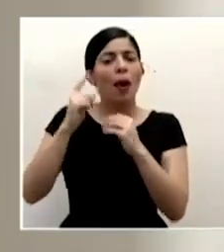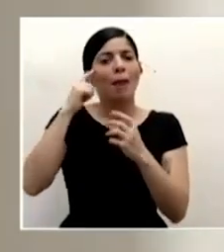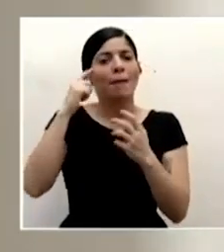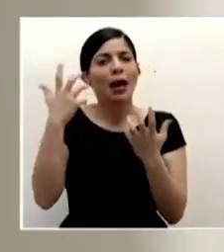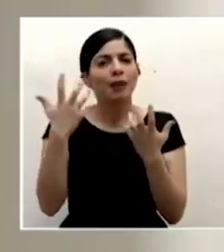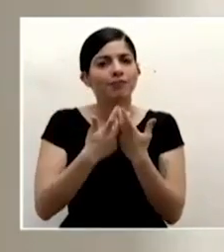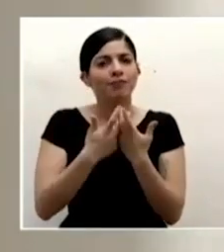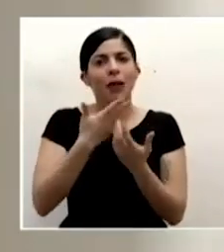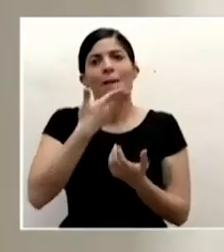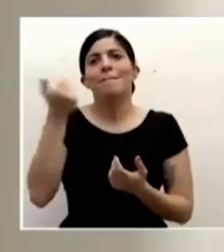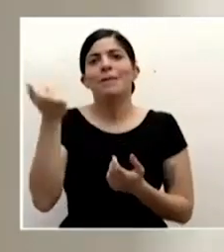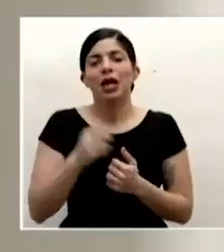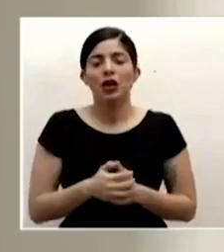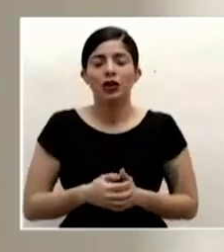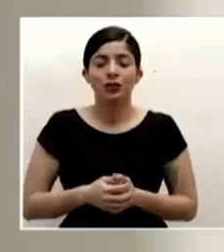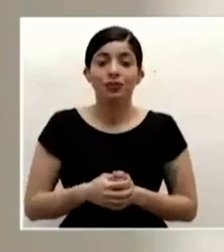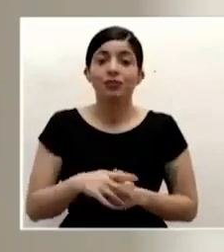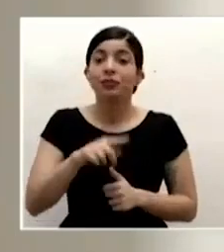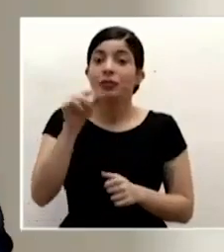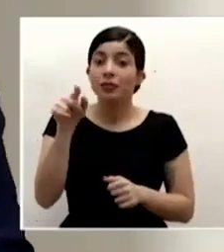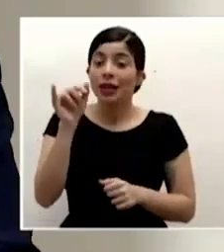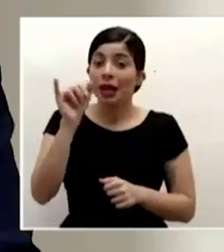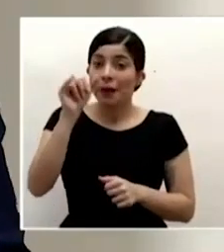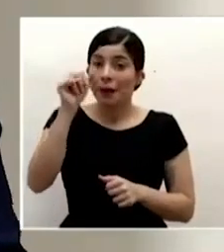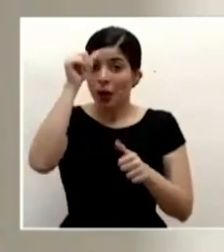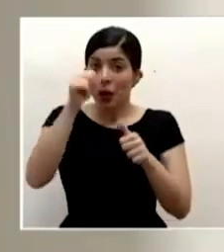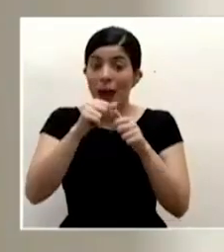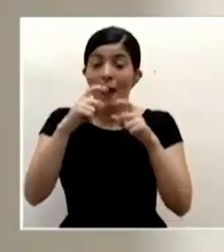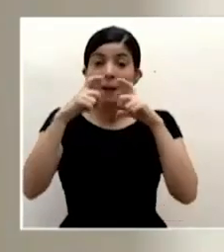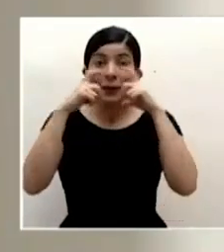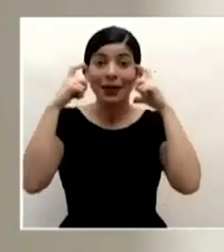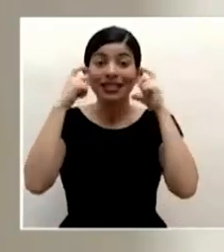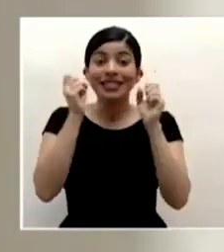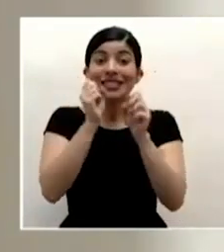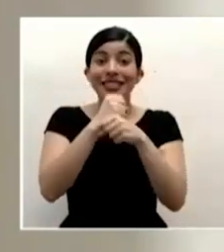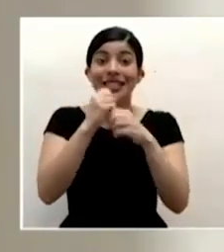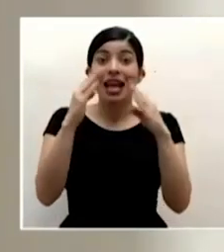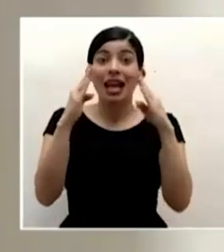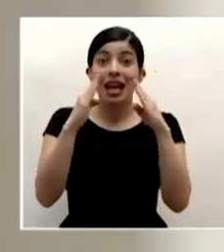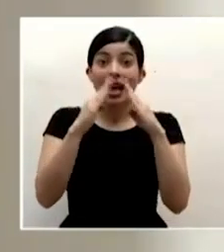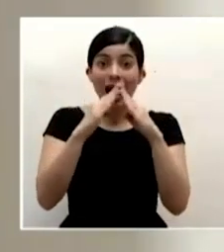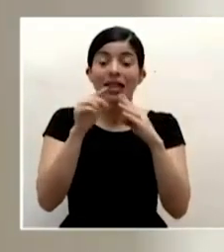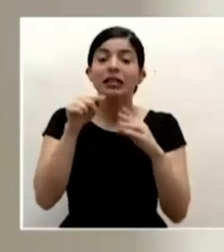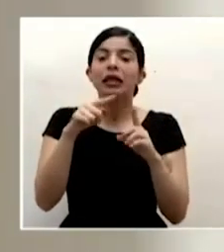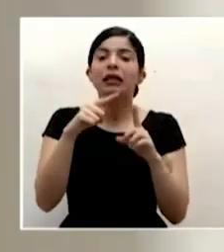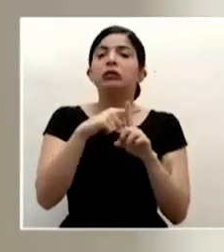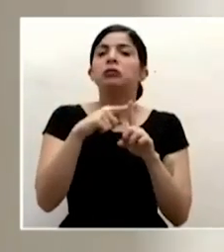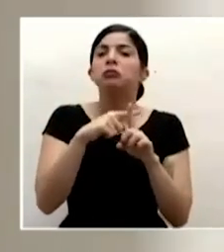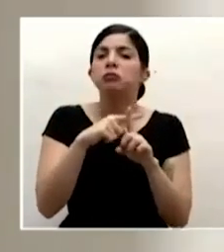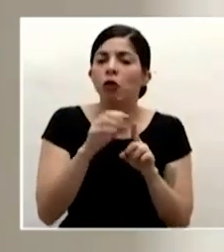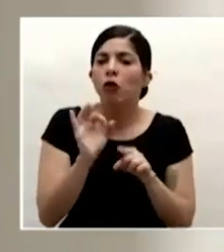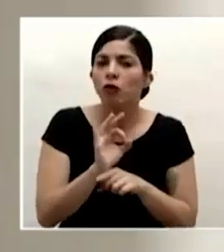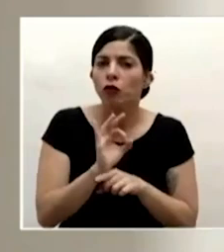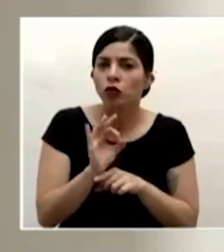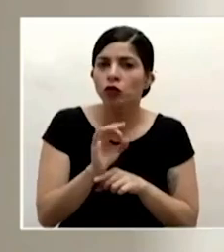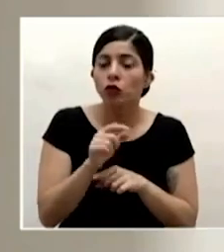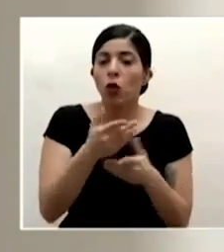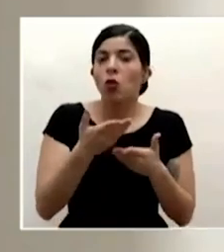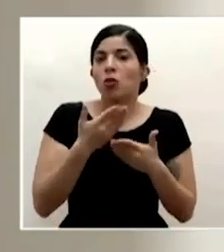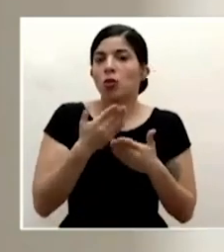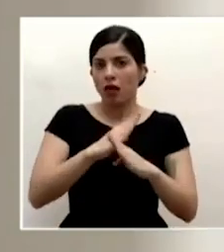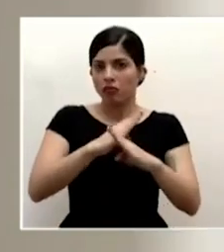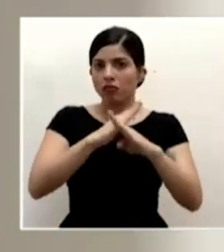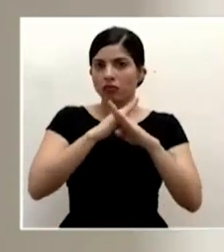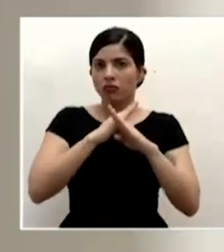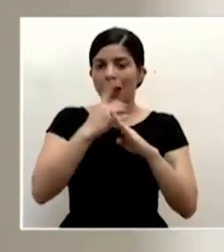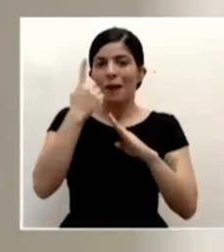posible recordemos que estas mascarillas hechas en casa son parcialmente efectivas ofrecen una barrera física para las